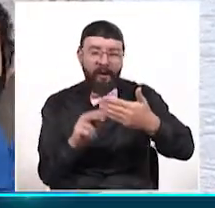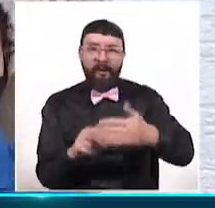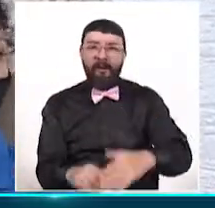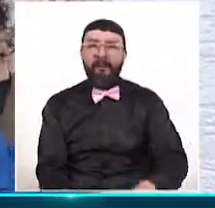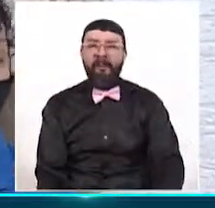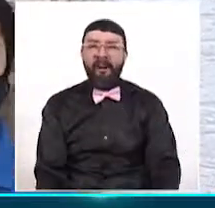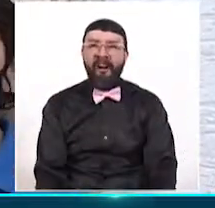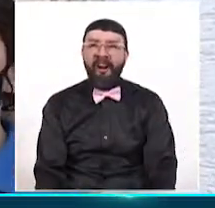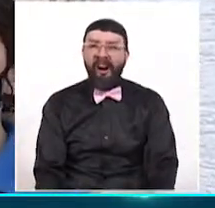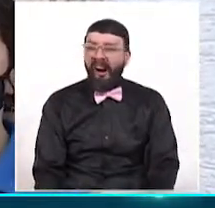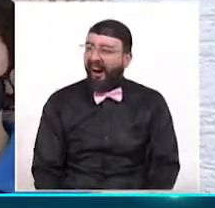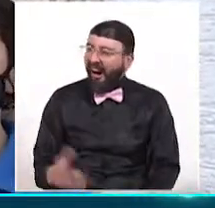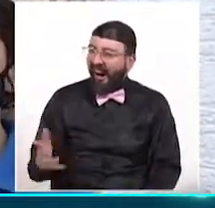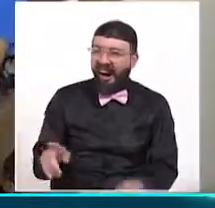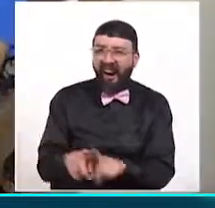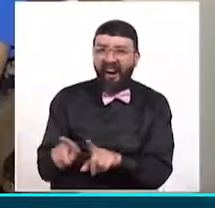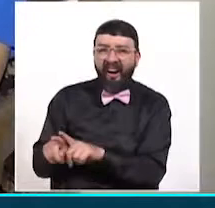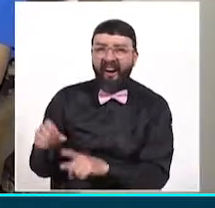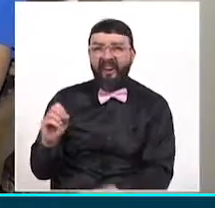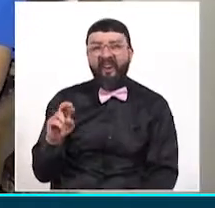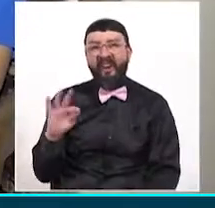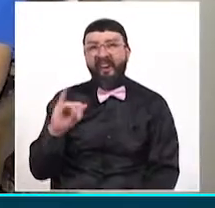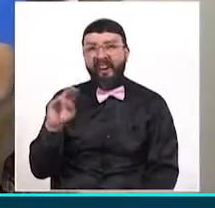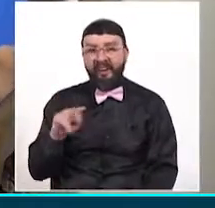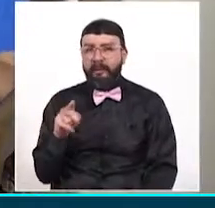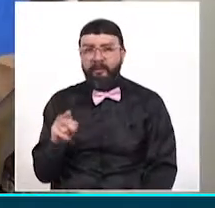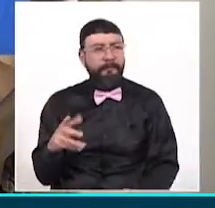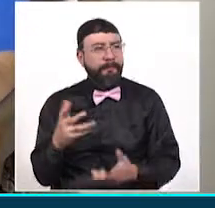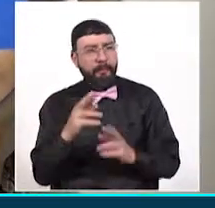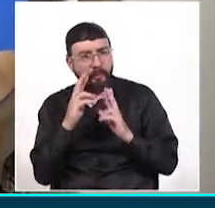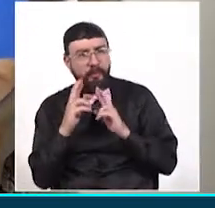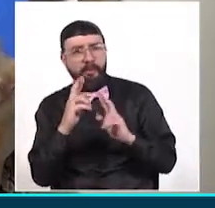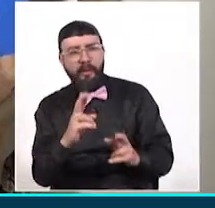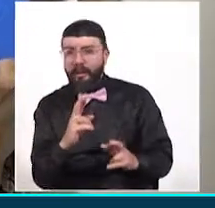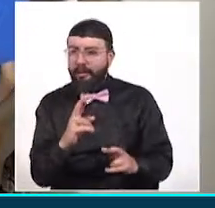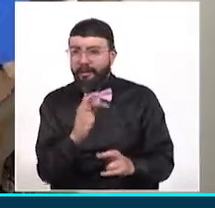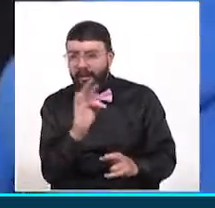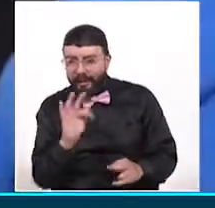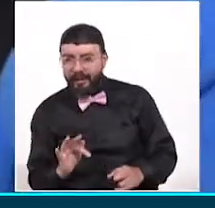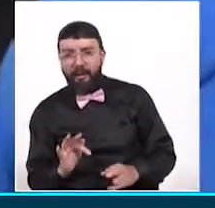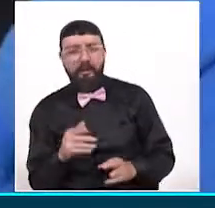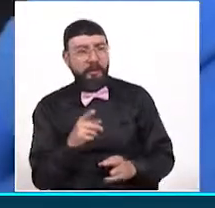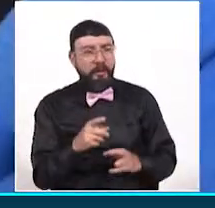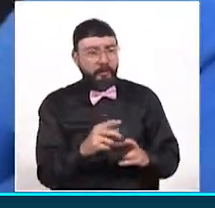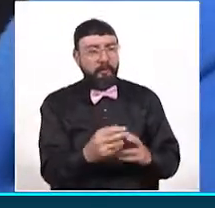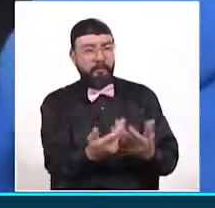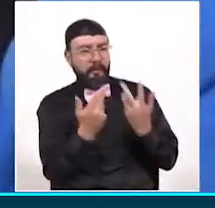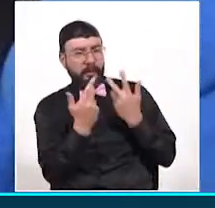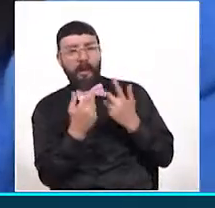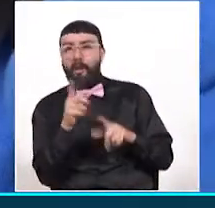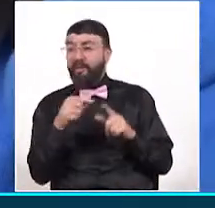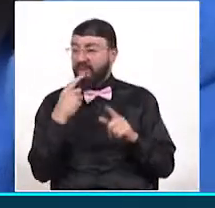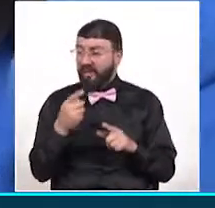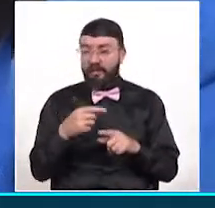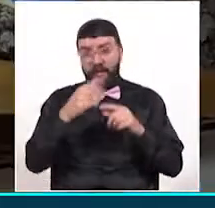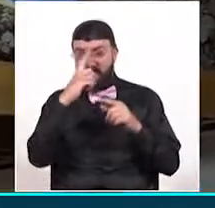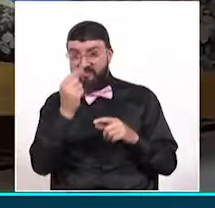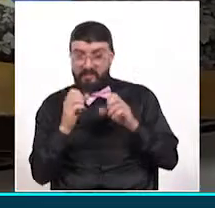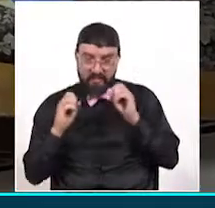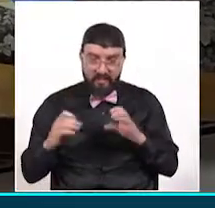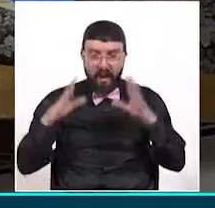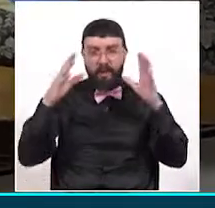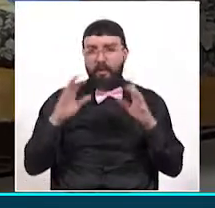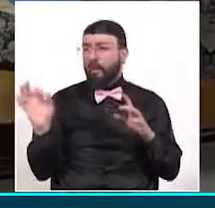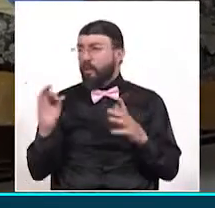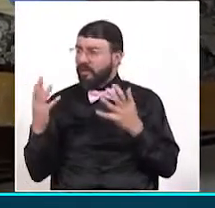¿Cómo hacen los hermanitos Ortiz para responder por las tareas y recibir las clases? Magia dirían algunos. Ganas de salir